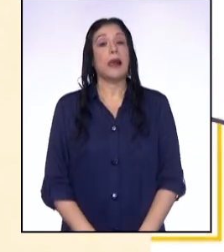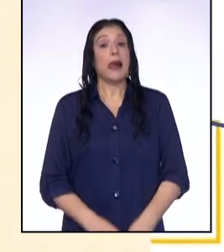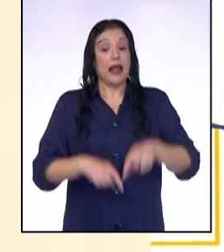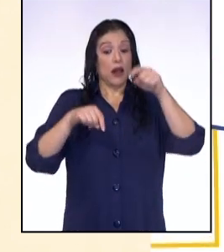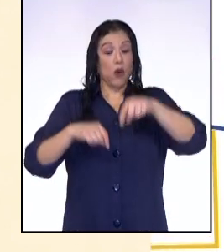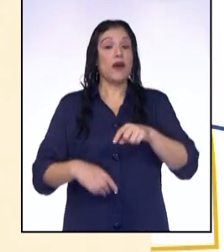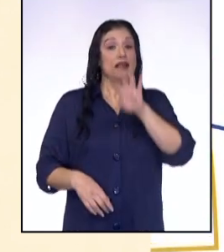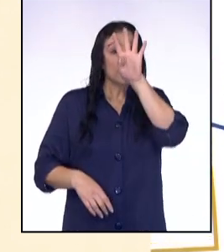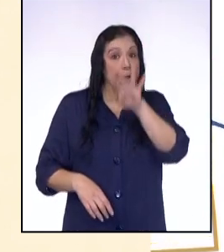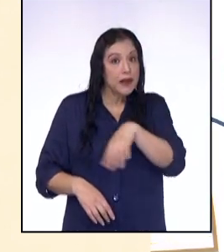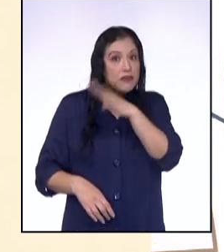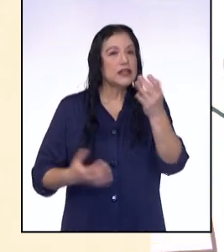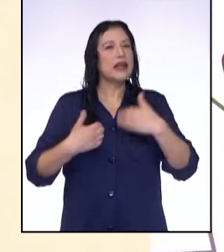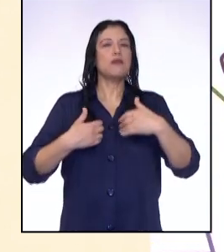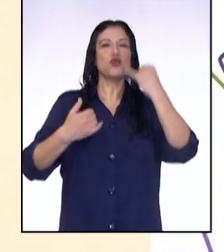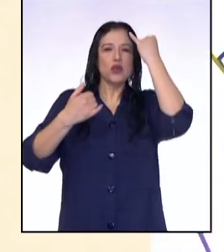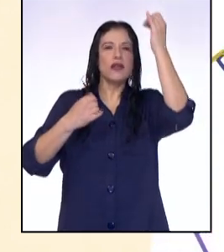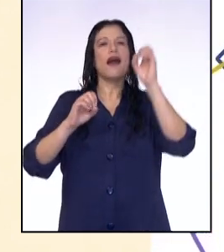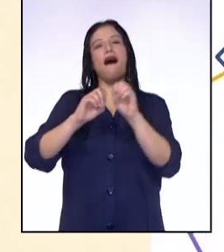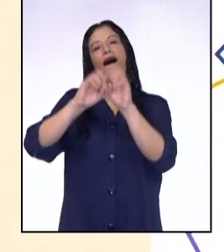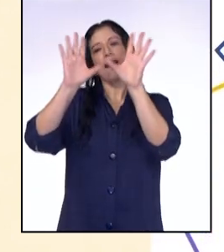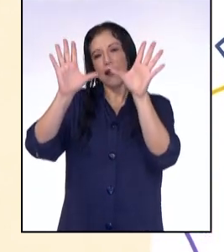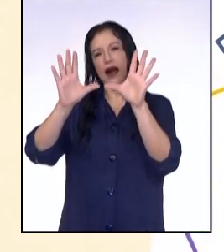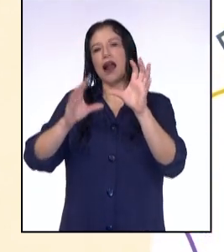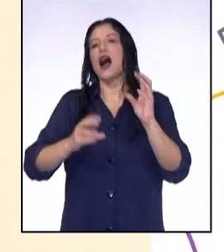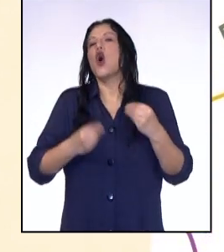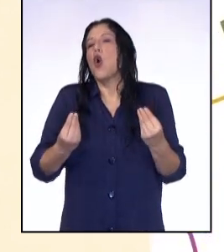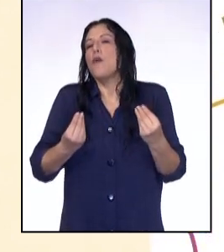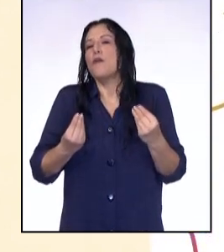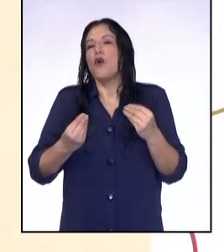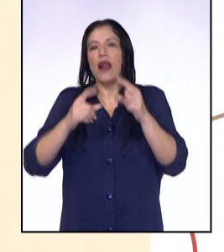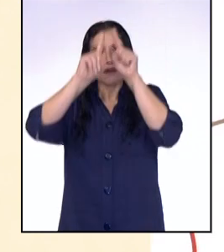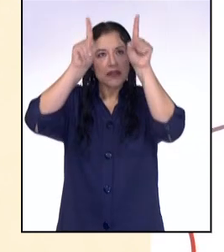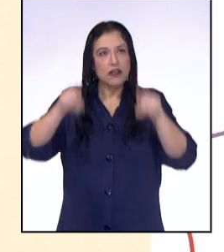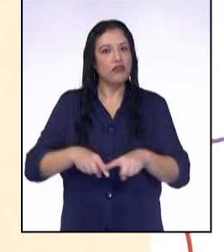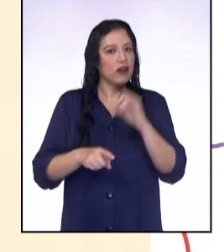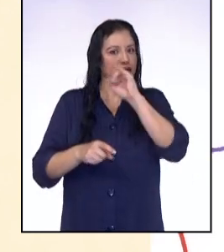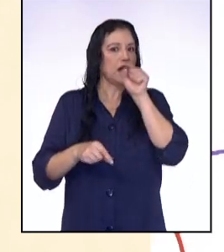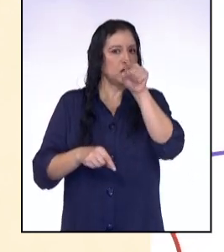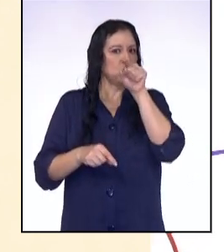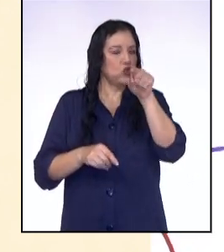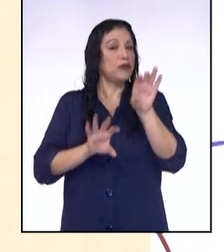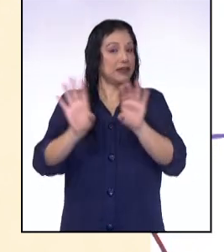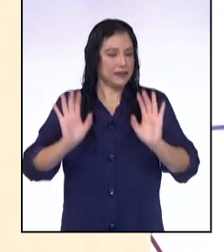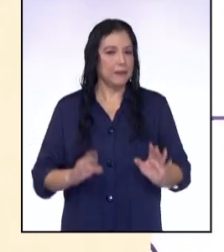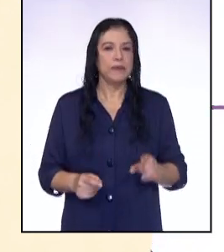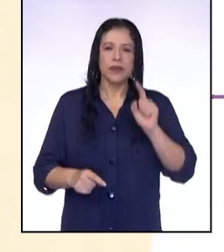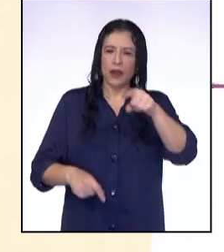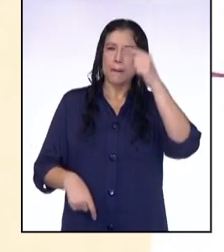este planificador ya tenemos una idea mucho más clara sobre la infografía que van a realizar. ¿Y ya fueron pensando qué hacer?